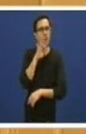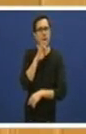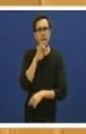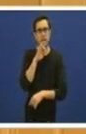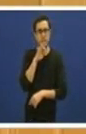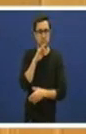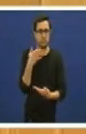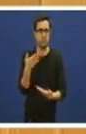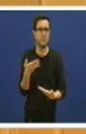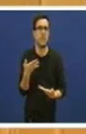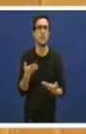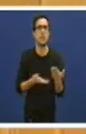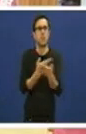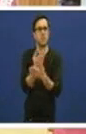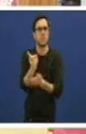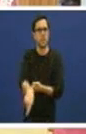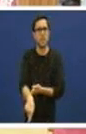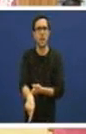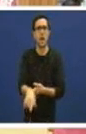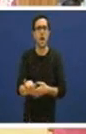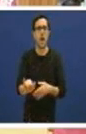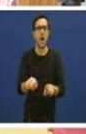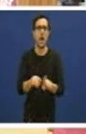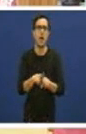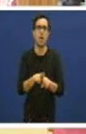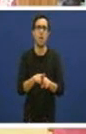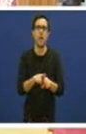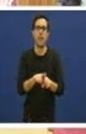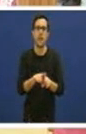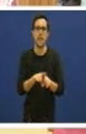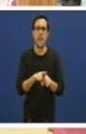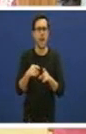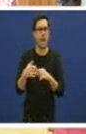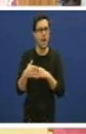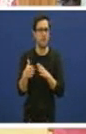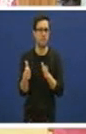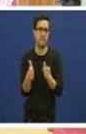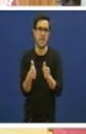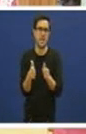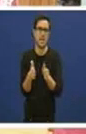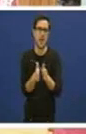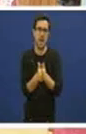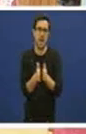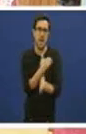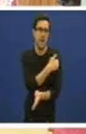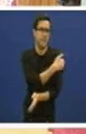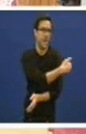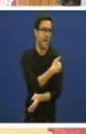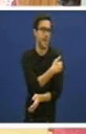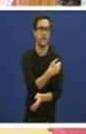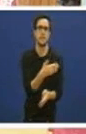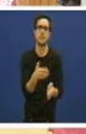Propoñemos tamén que se habilite unha serie de avais de medidas para avais porque a imensa malloría das empresas